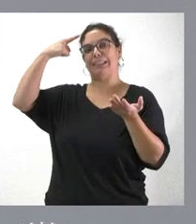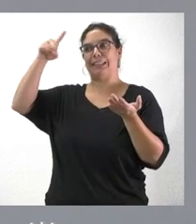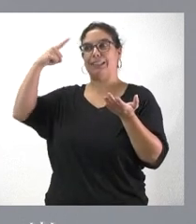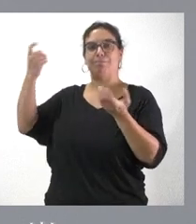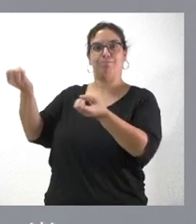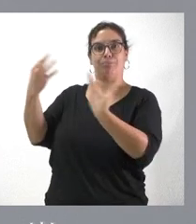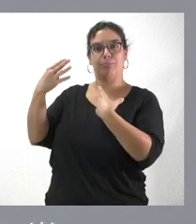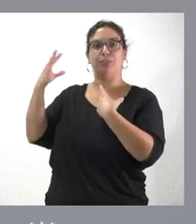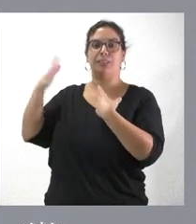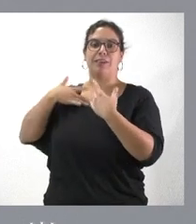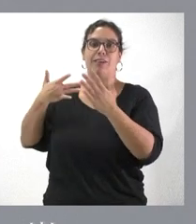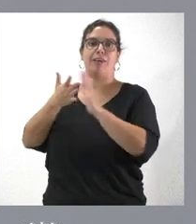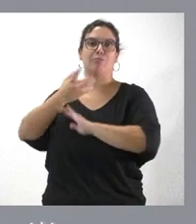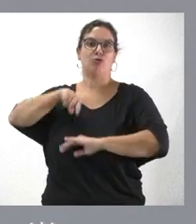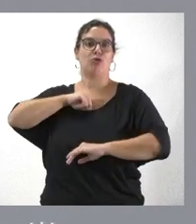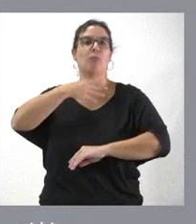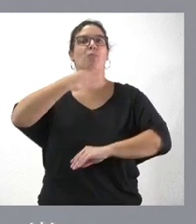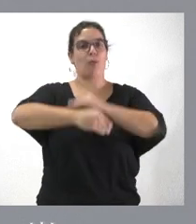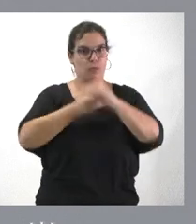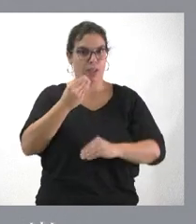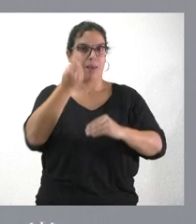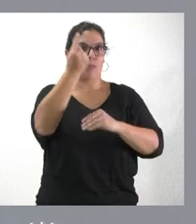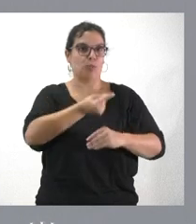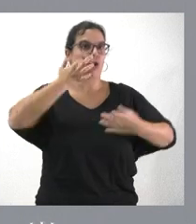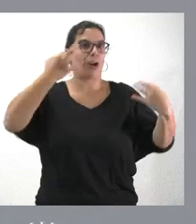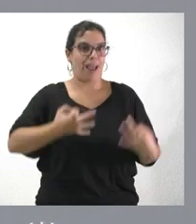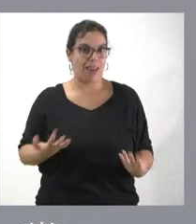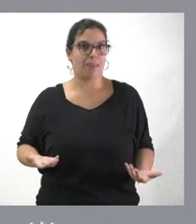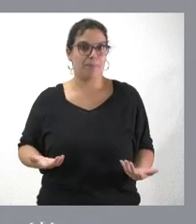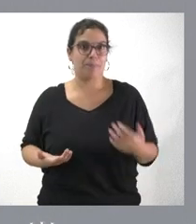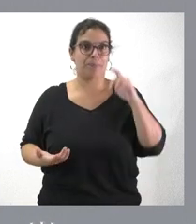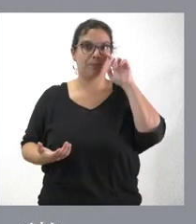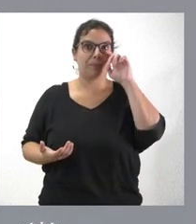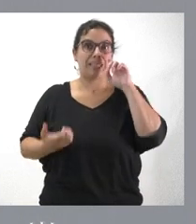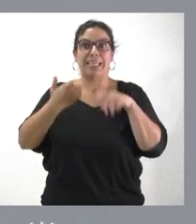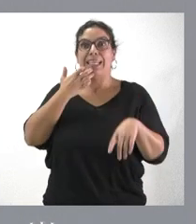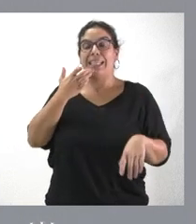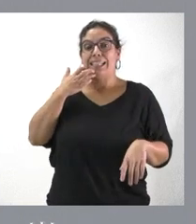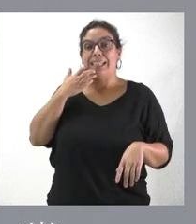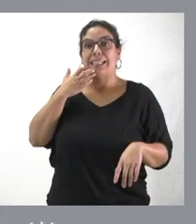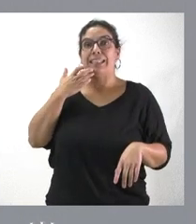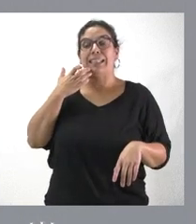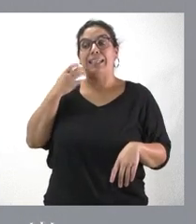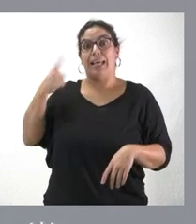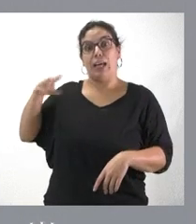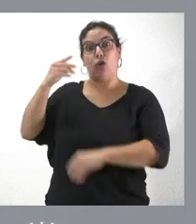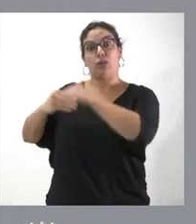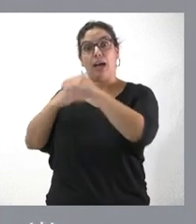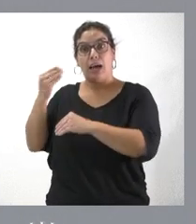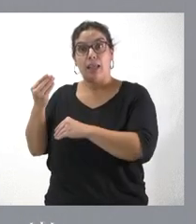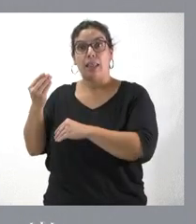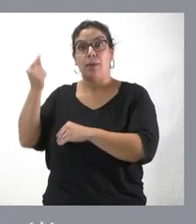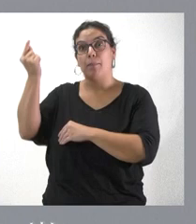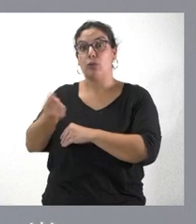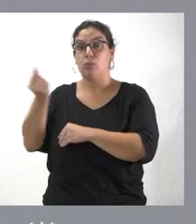Castilla y León y por tanto estaríamos en mejores condiciones para hacer un presupuesto más realista. Claro, si eso se produce también nos estaría animando a esperar a que ese